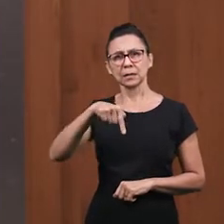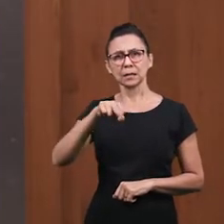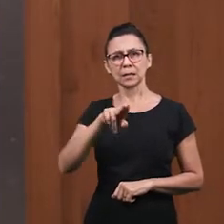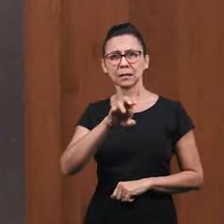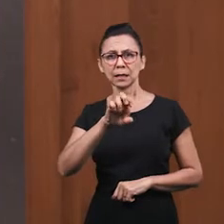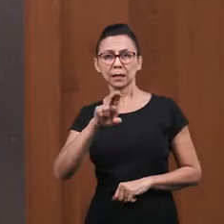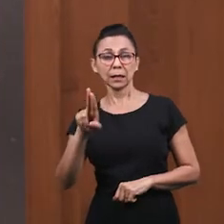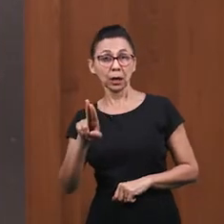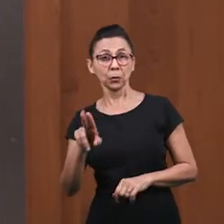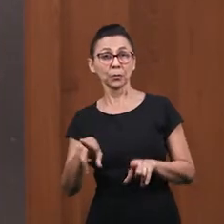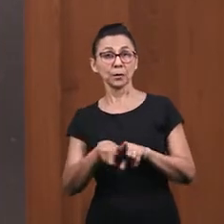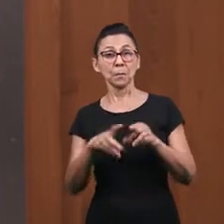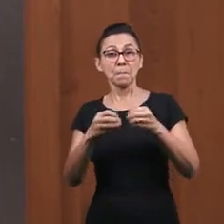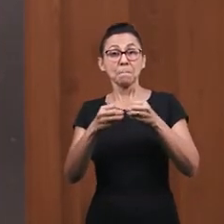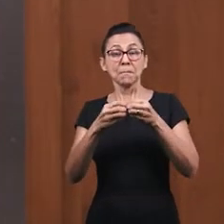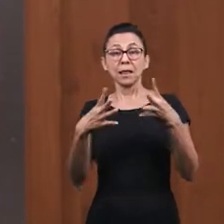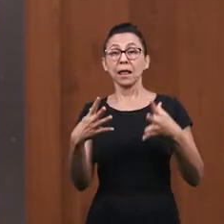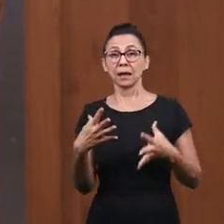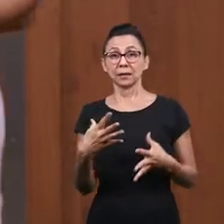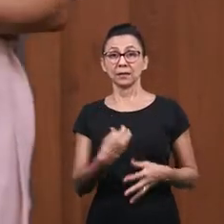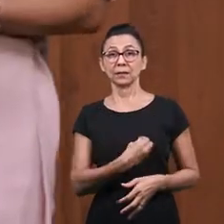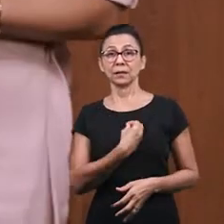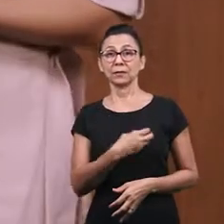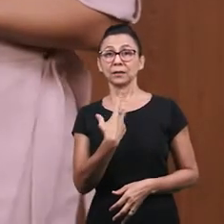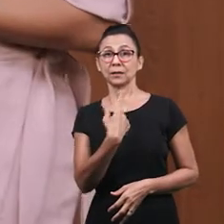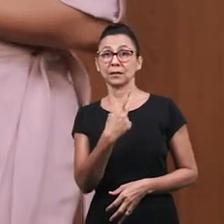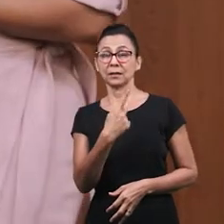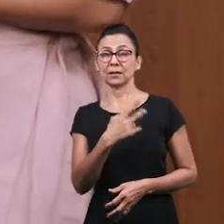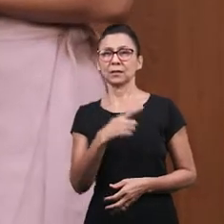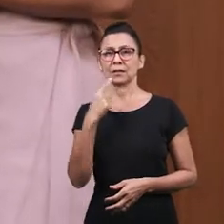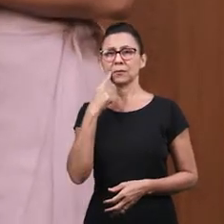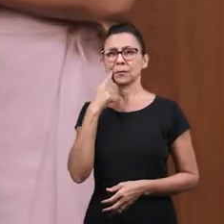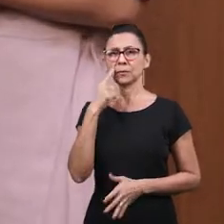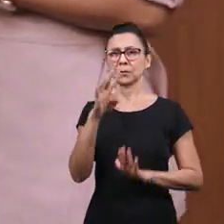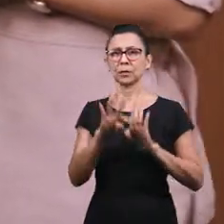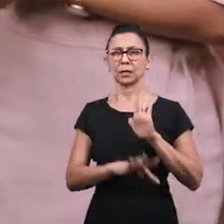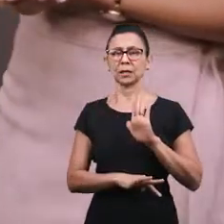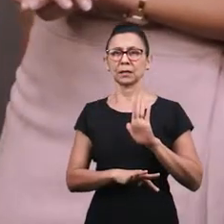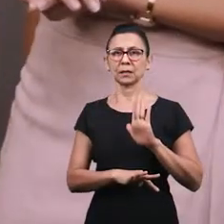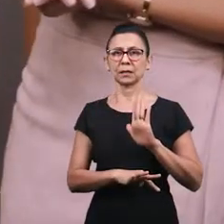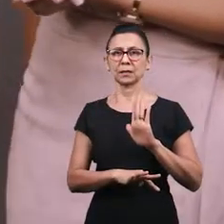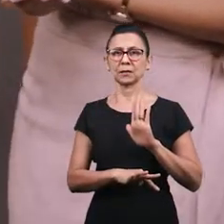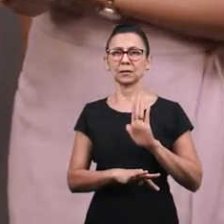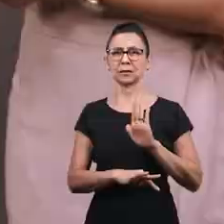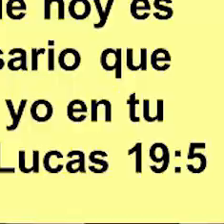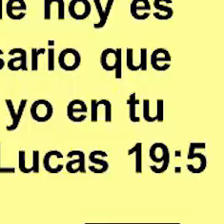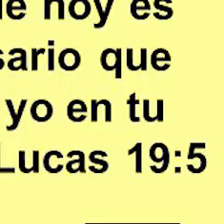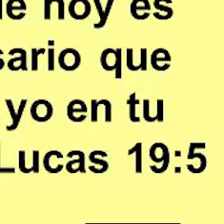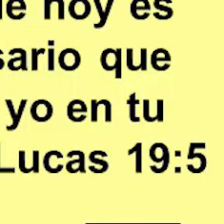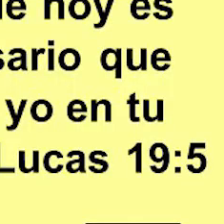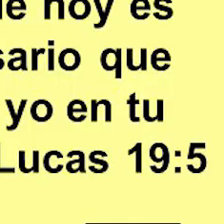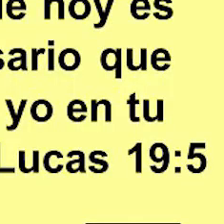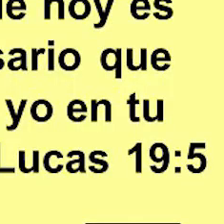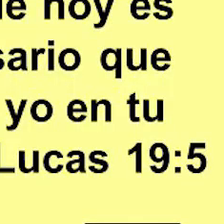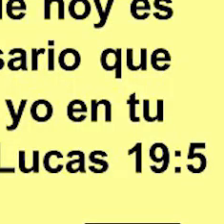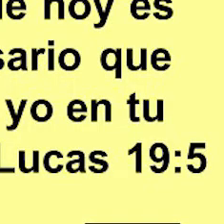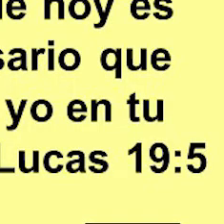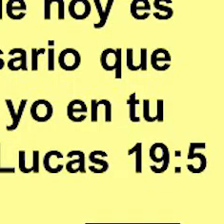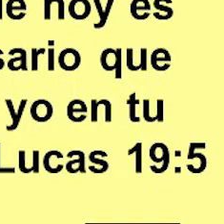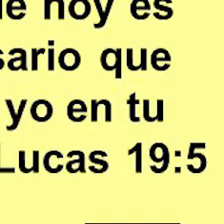milagro que Jesús operó en su vida Vamos a leer el texto de la palabra del Señor Que está en el Evangelio de Lucas